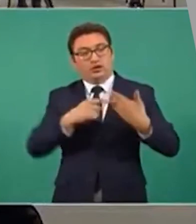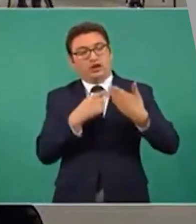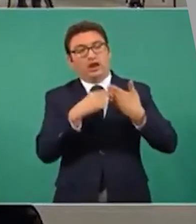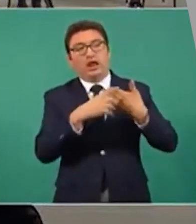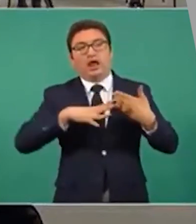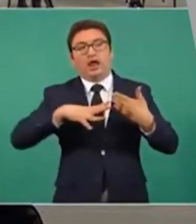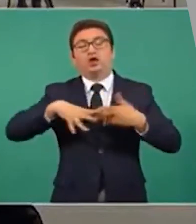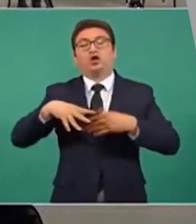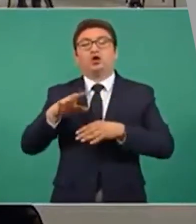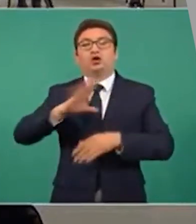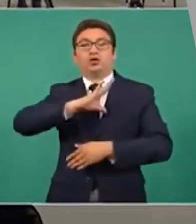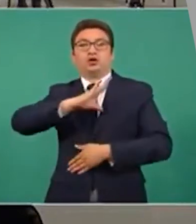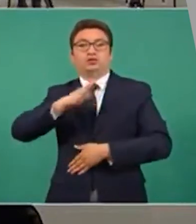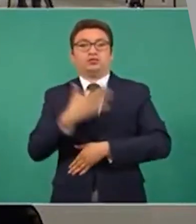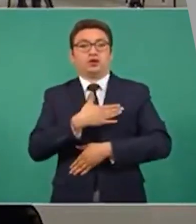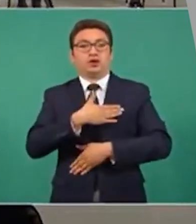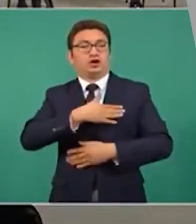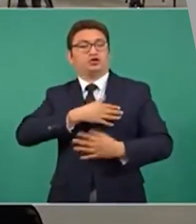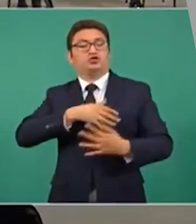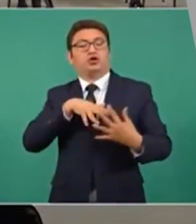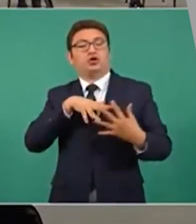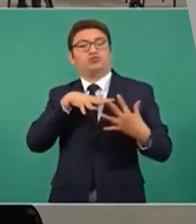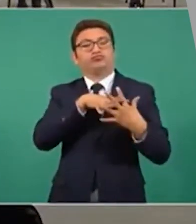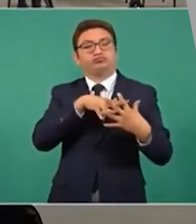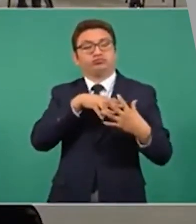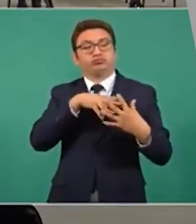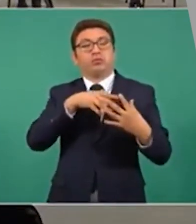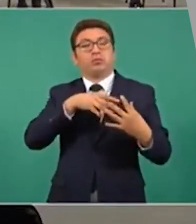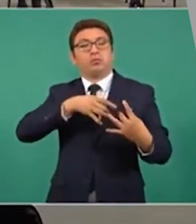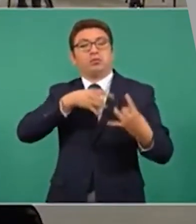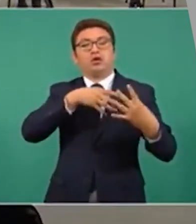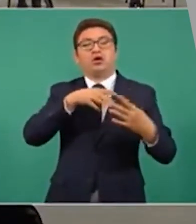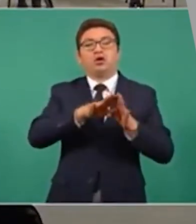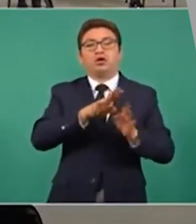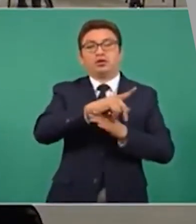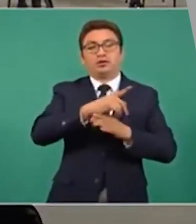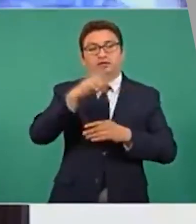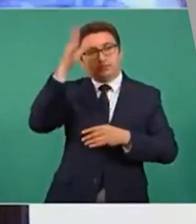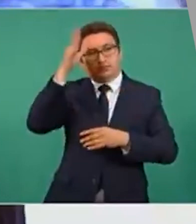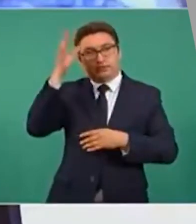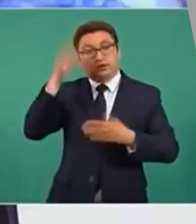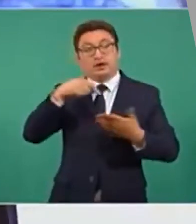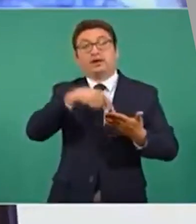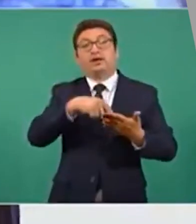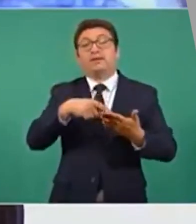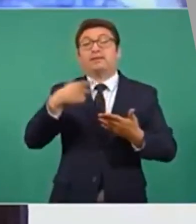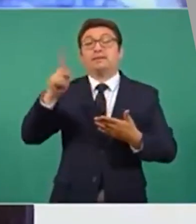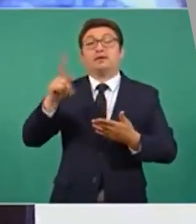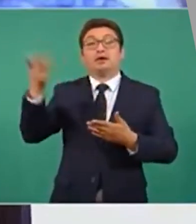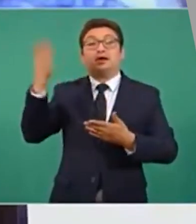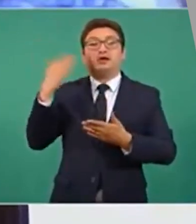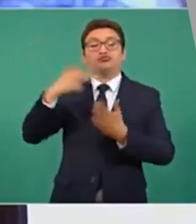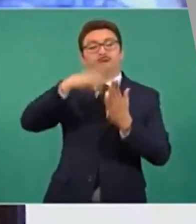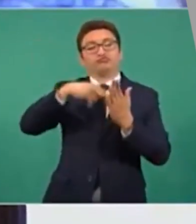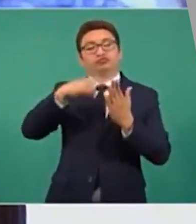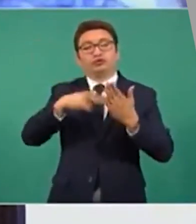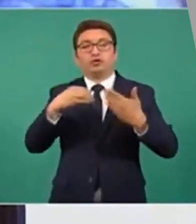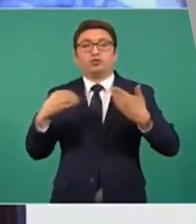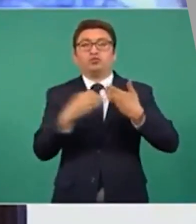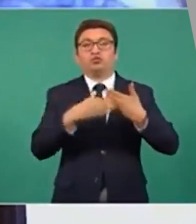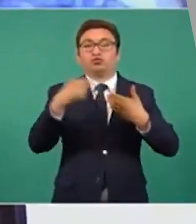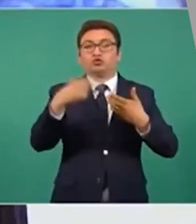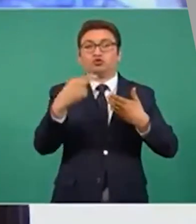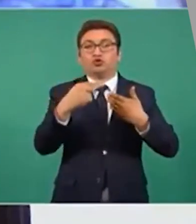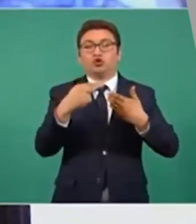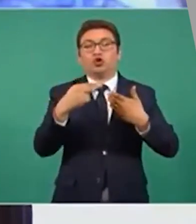entre un conquistador español y un guerrero mexica, pintados por González Camarena. Pero antes le cambiaron el nombre